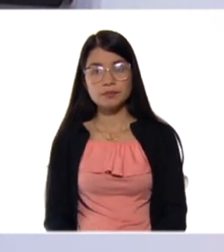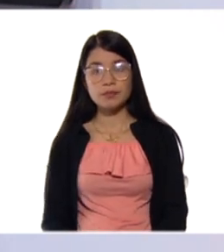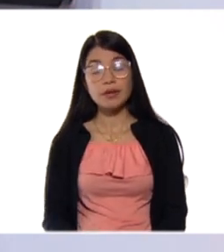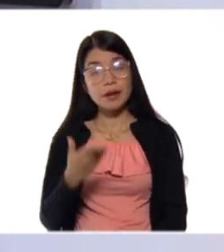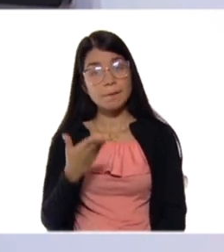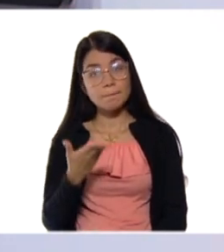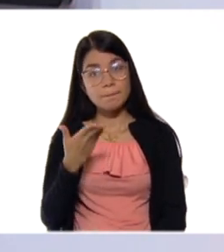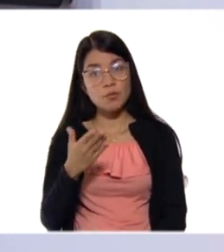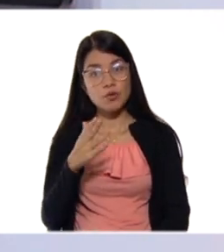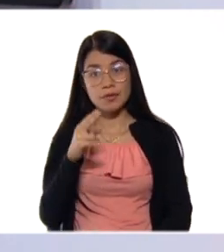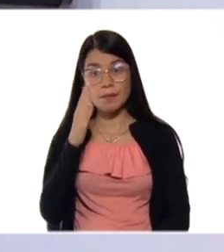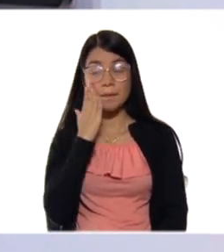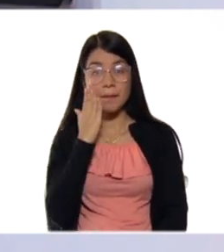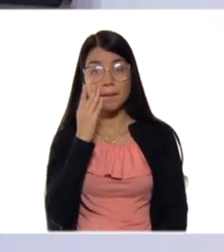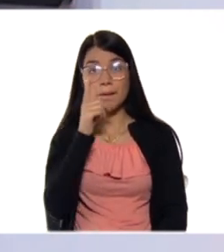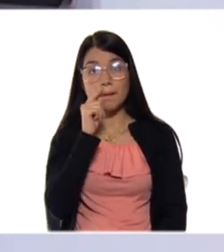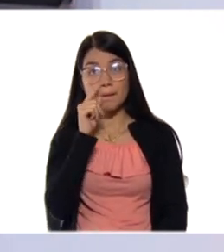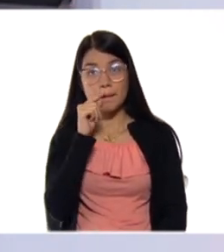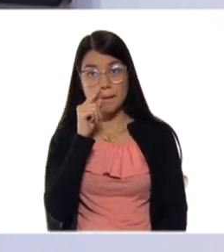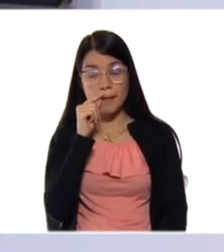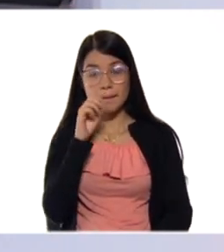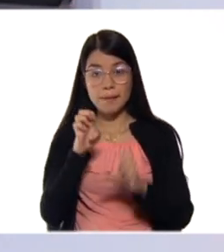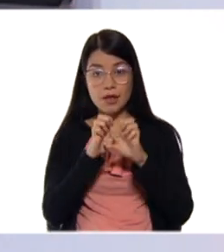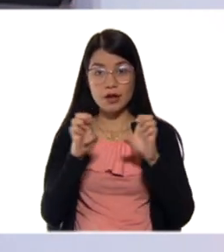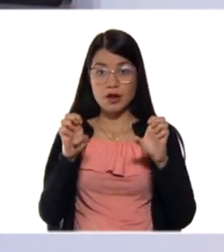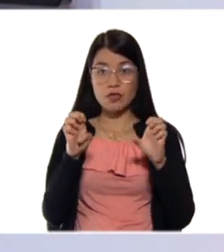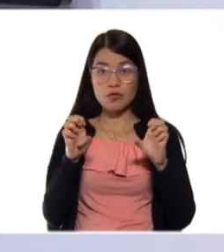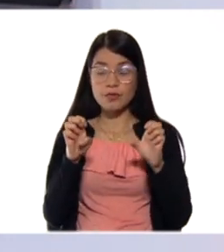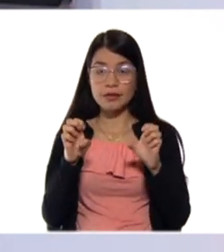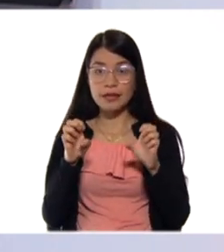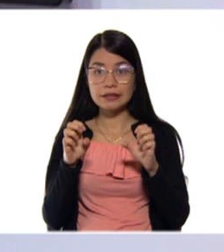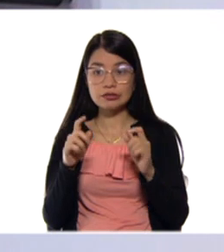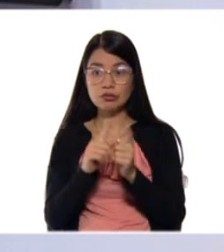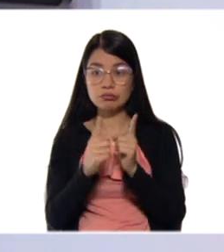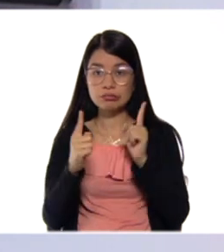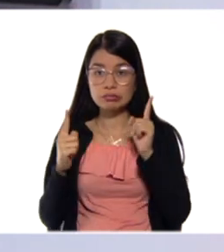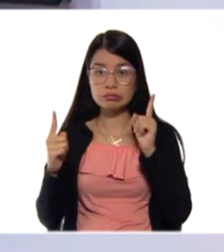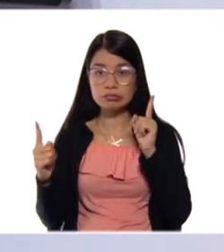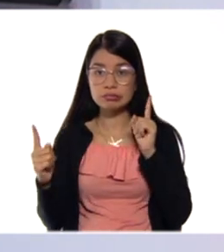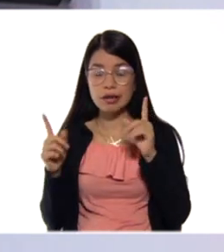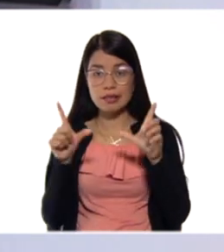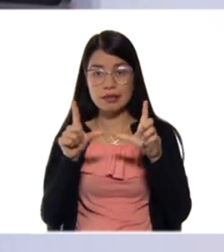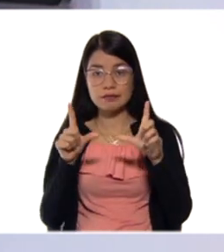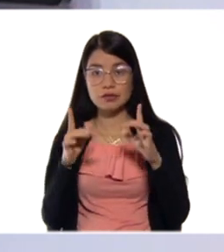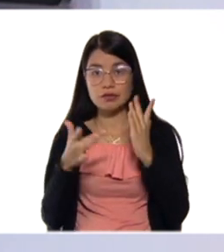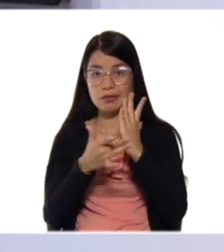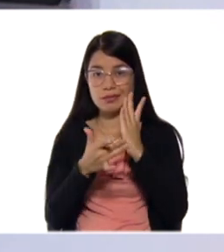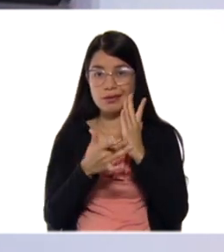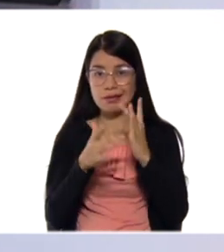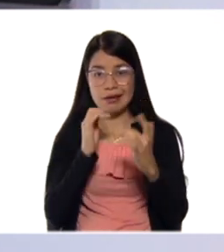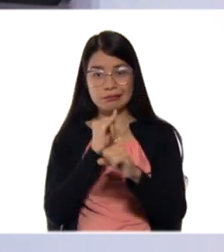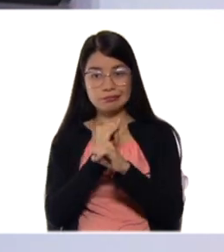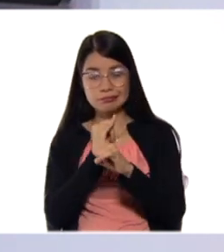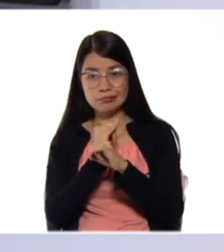los padres en este momento, en la educación a distancia, se han convertido en los brazos, en las manos de los docentes